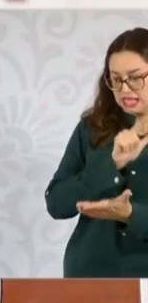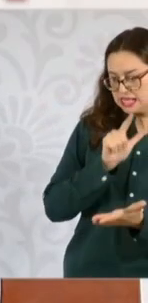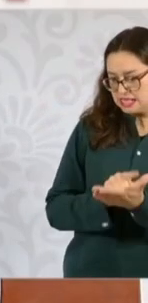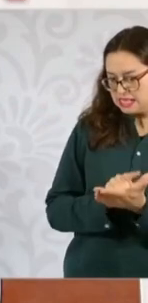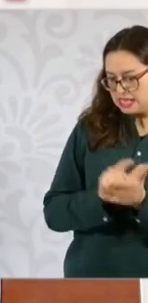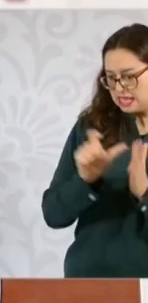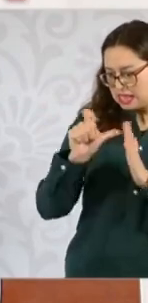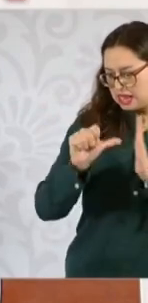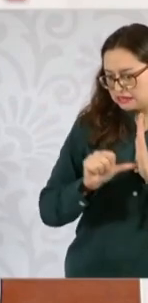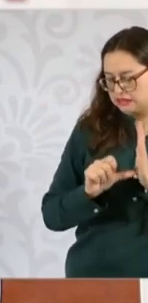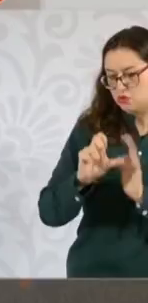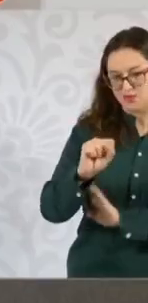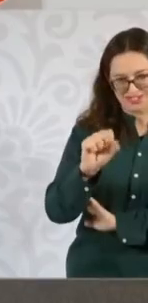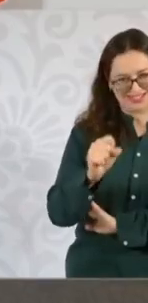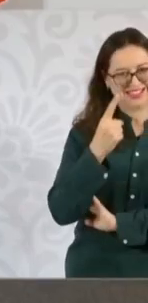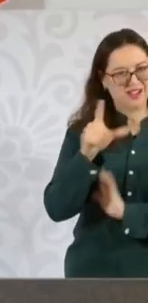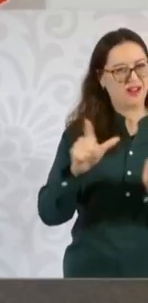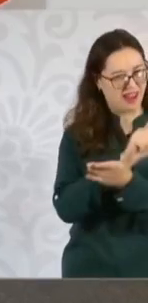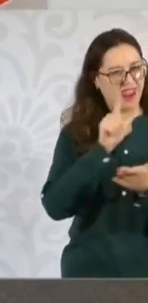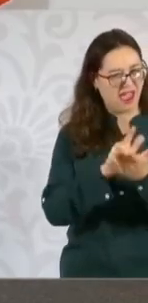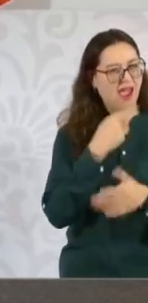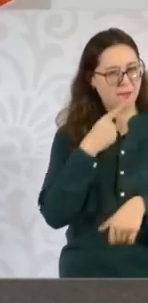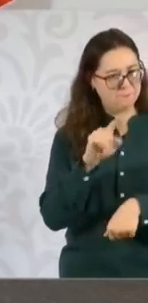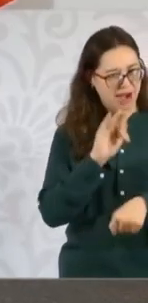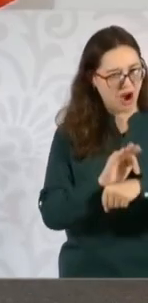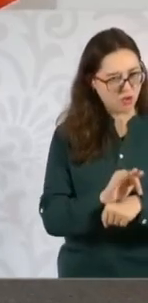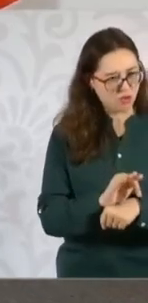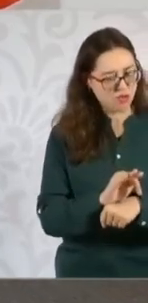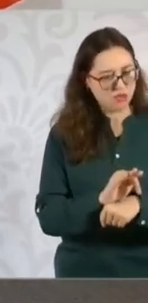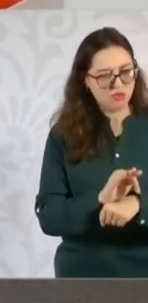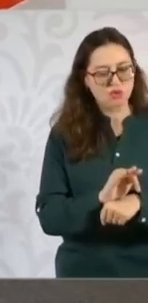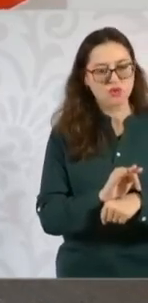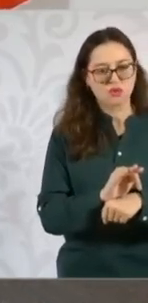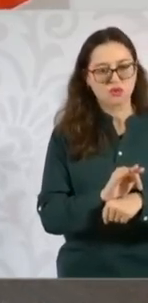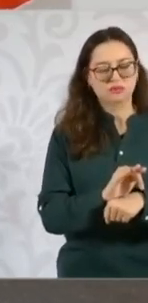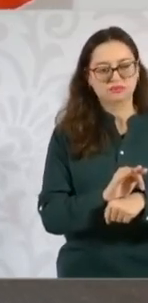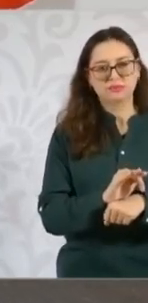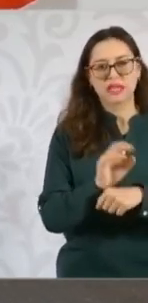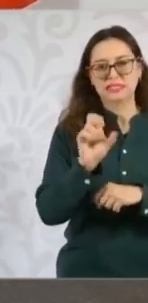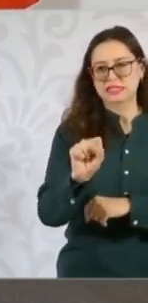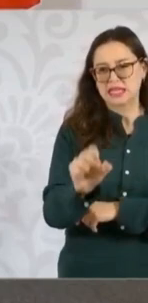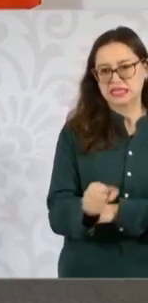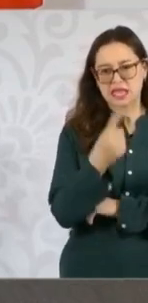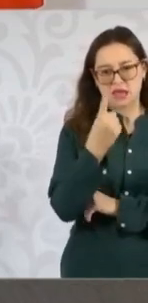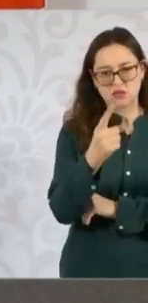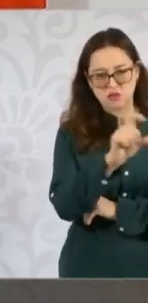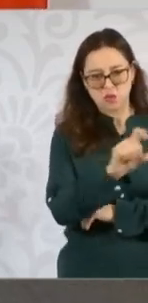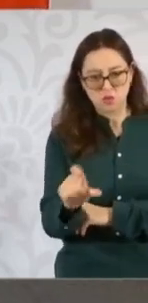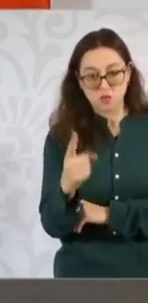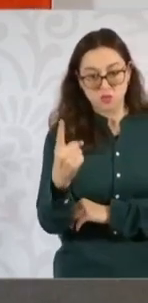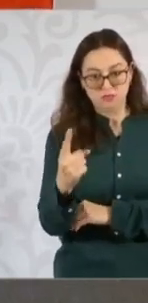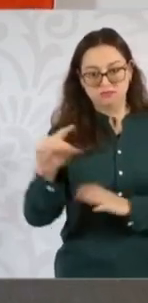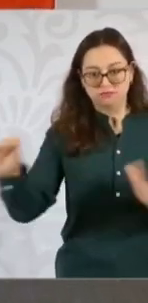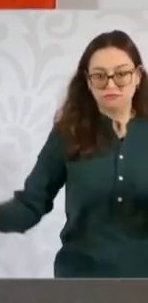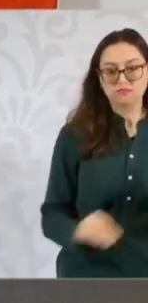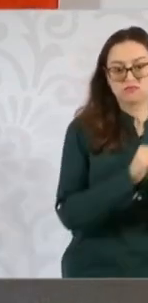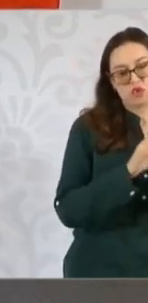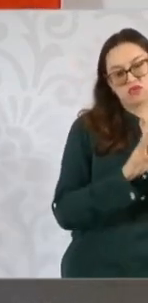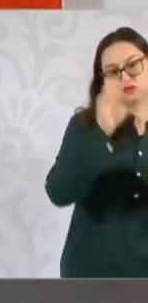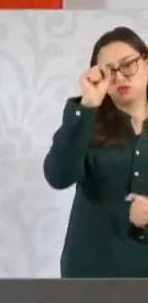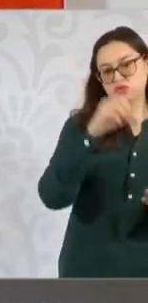61, inciso 1, quede en la Constitución